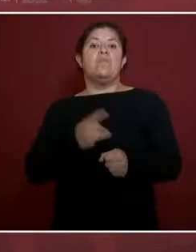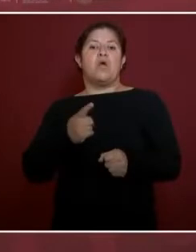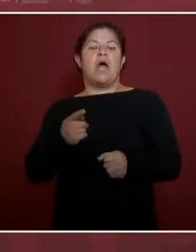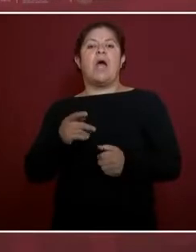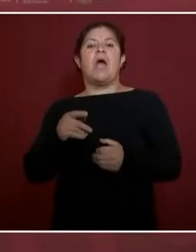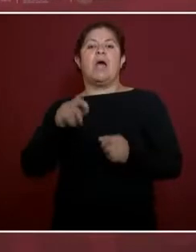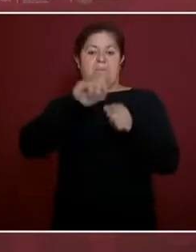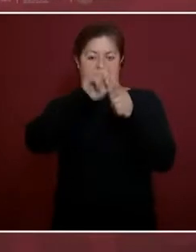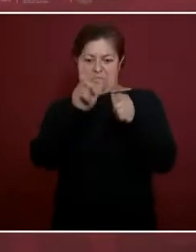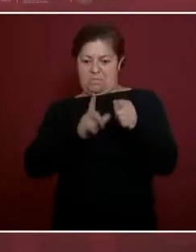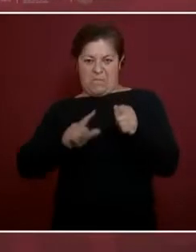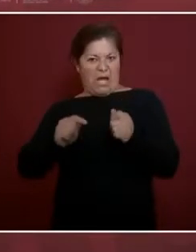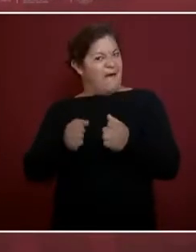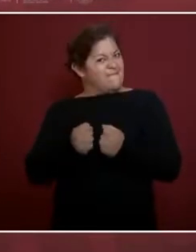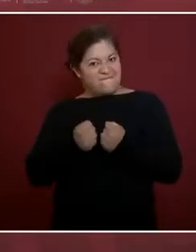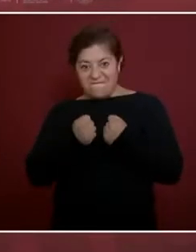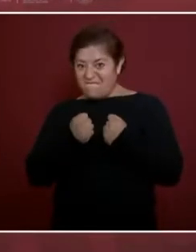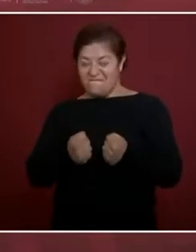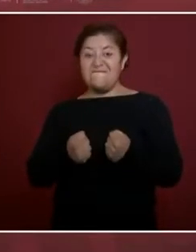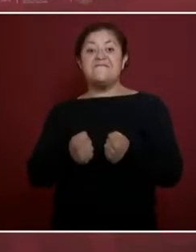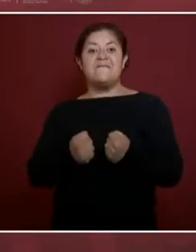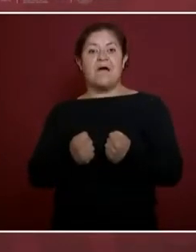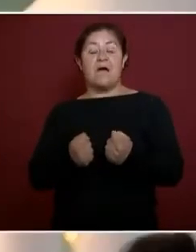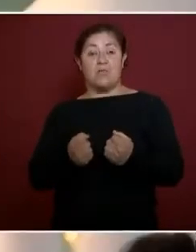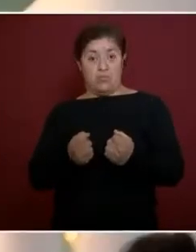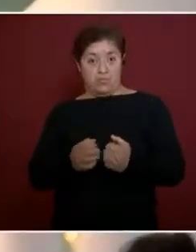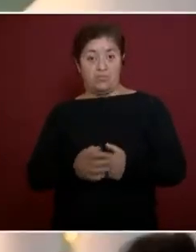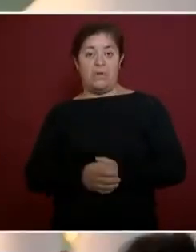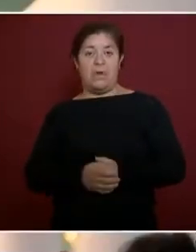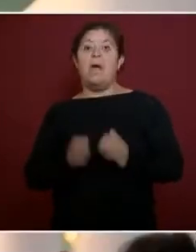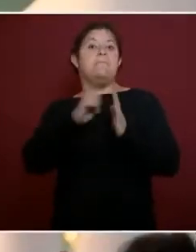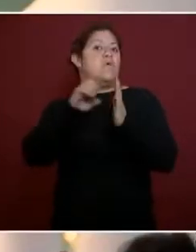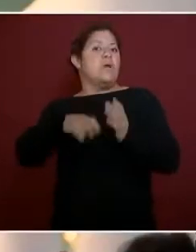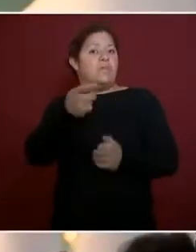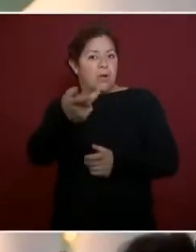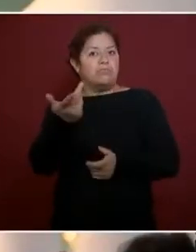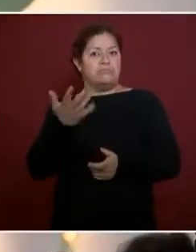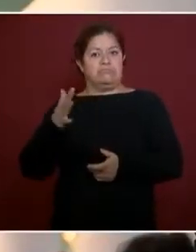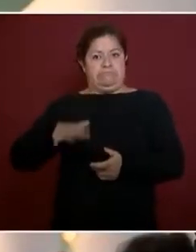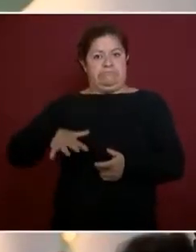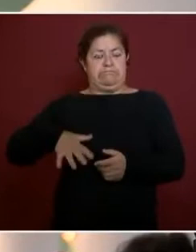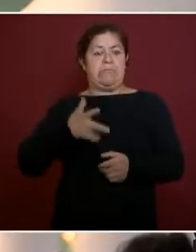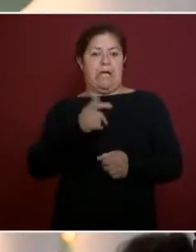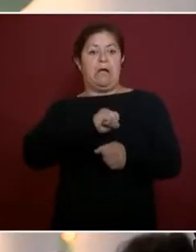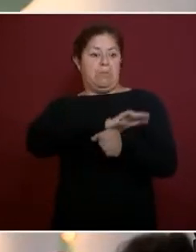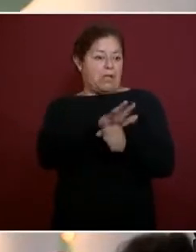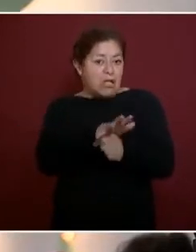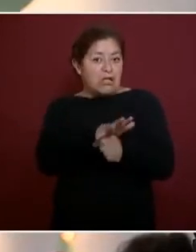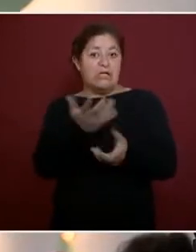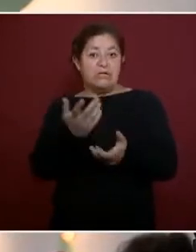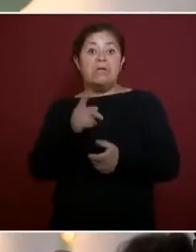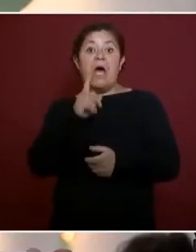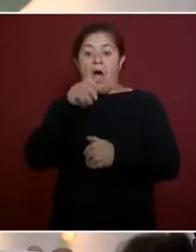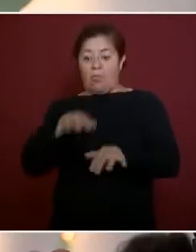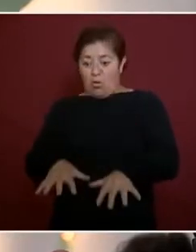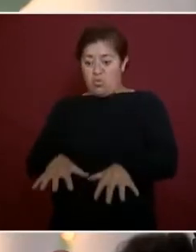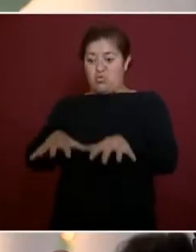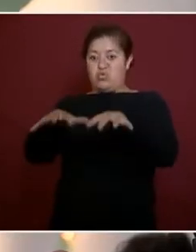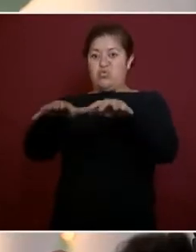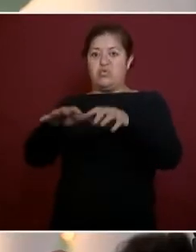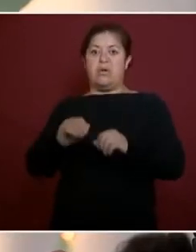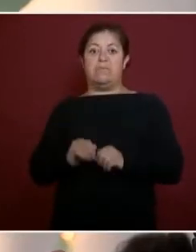calamidades como pandemias, inundaciones, temblores,